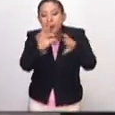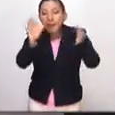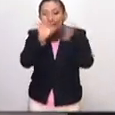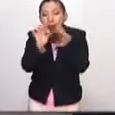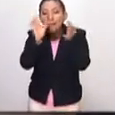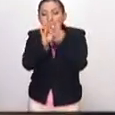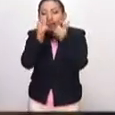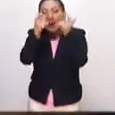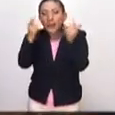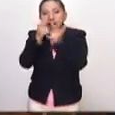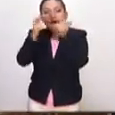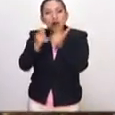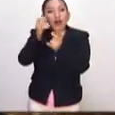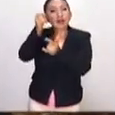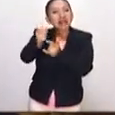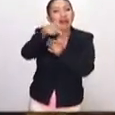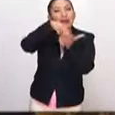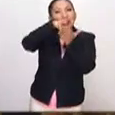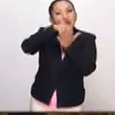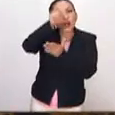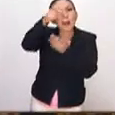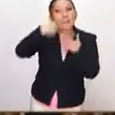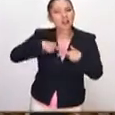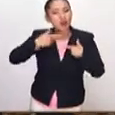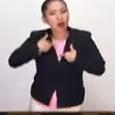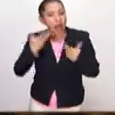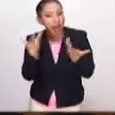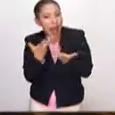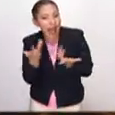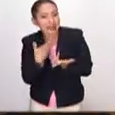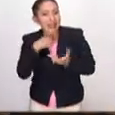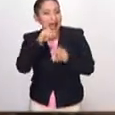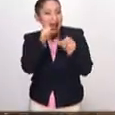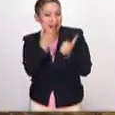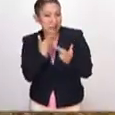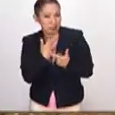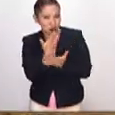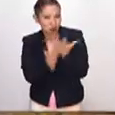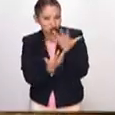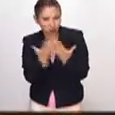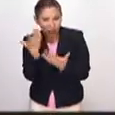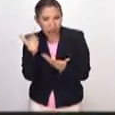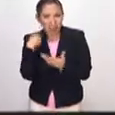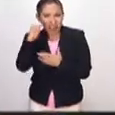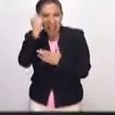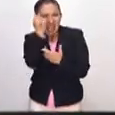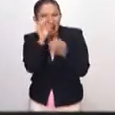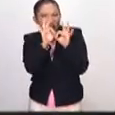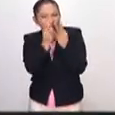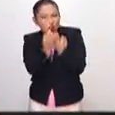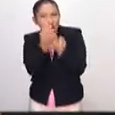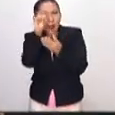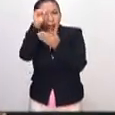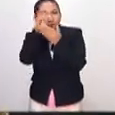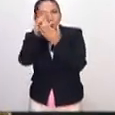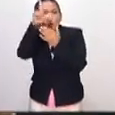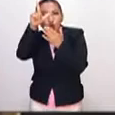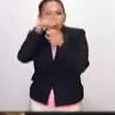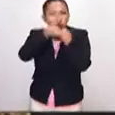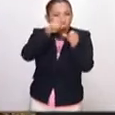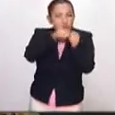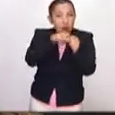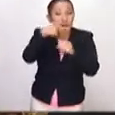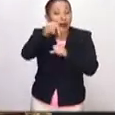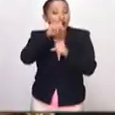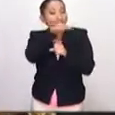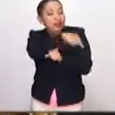vamos narrando la historia del cuadro, del personaje, obviamente del artista, la técnica, hablamos de la luz, de los